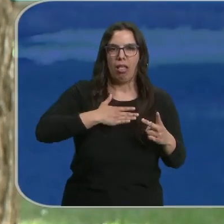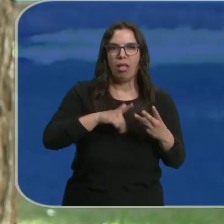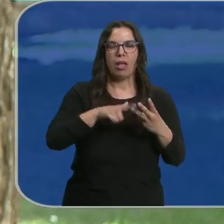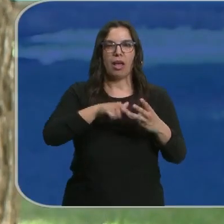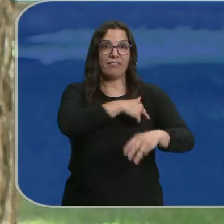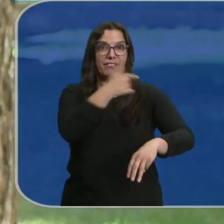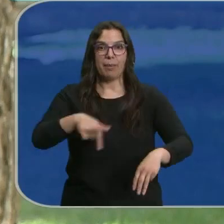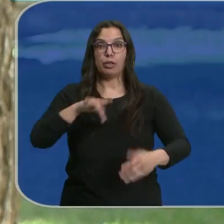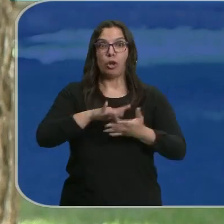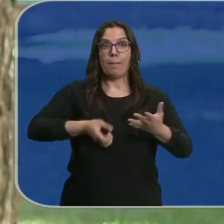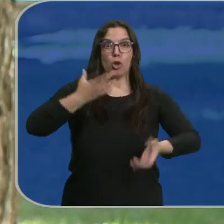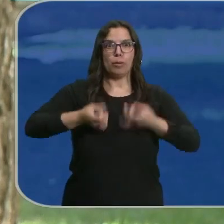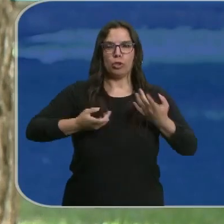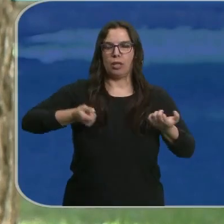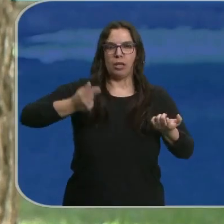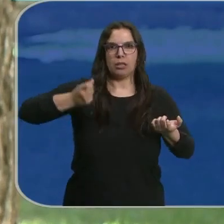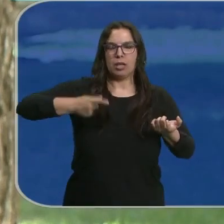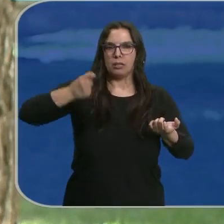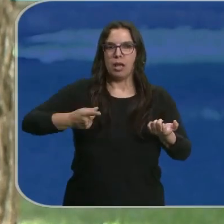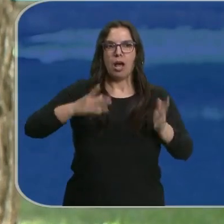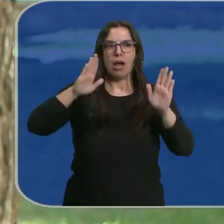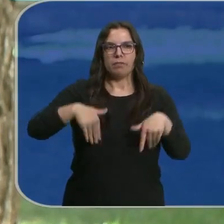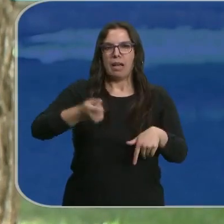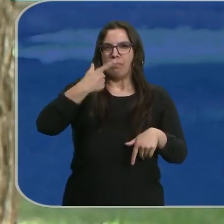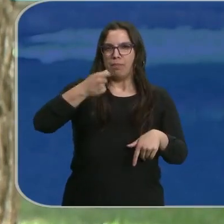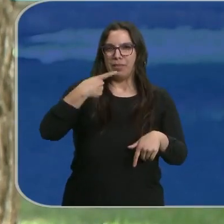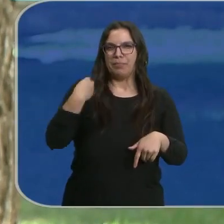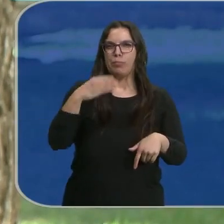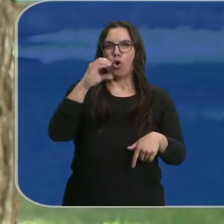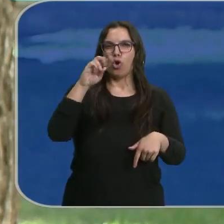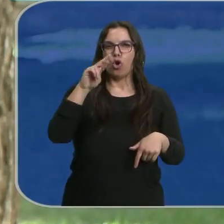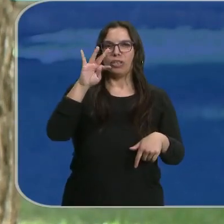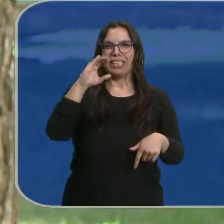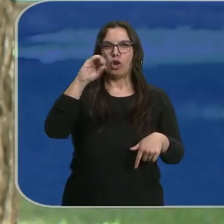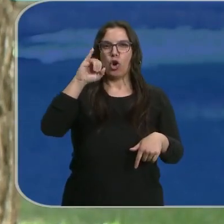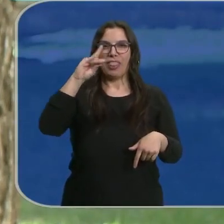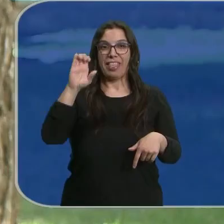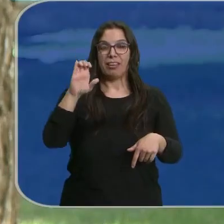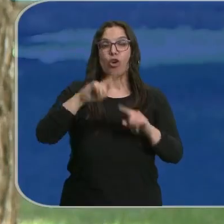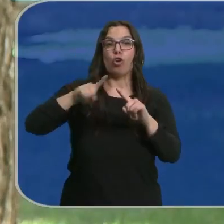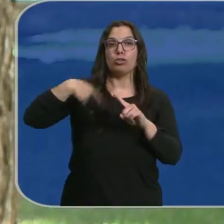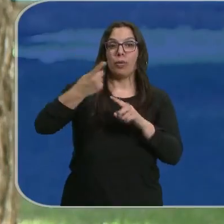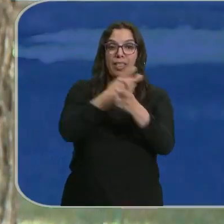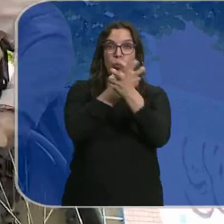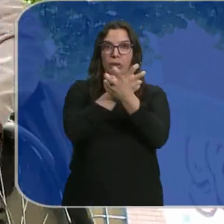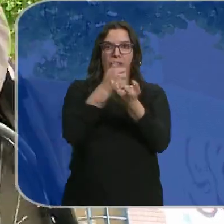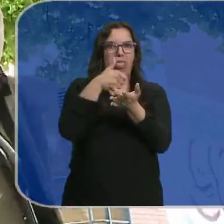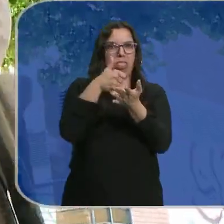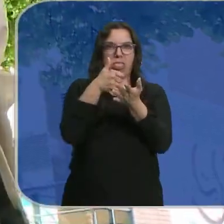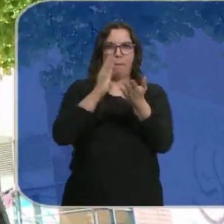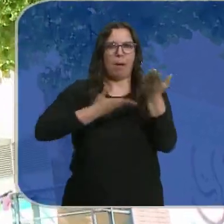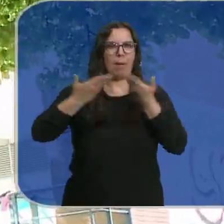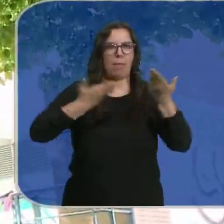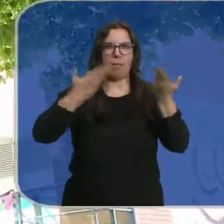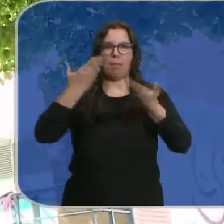tenido varios brotes entonces bueno acabé tomando mucho corticoide con lo cual mis huesos pues